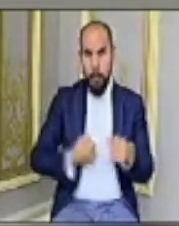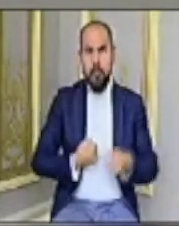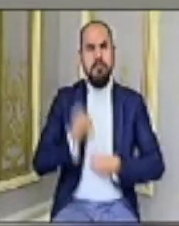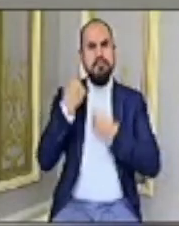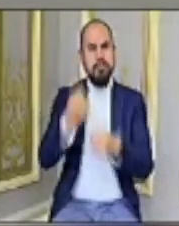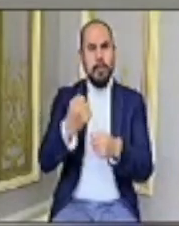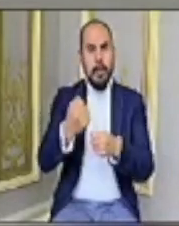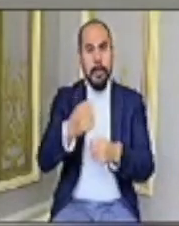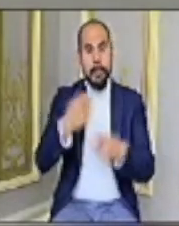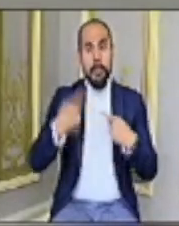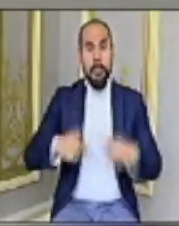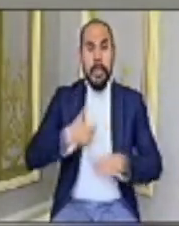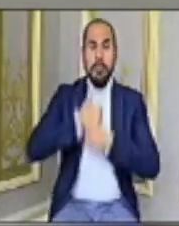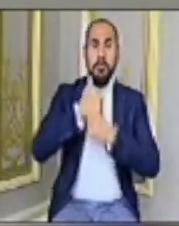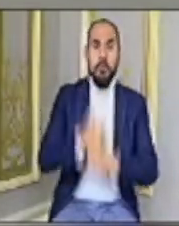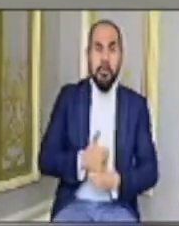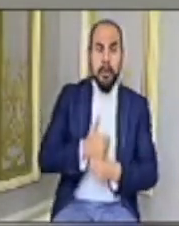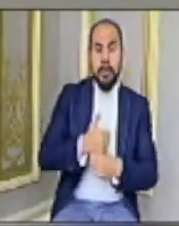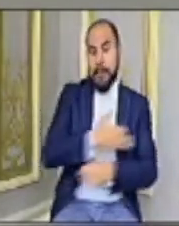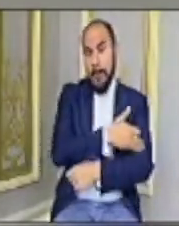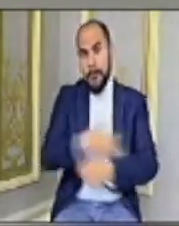de los derechos de las víctimas y familias de siniestros de tránsito.